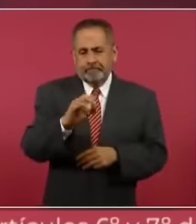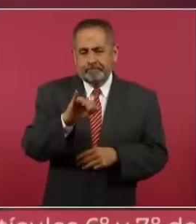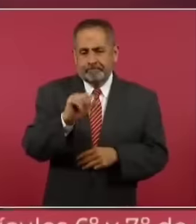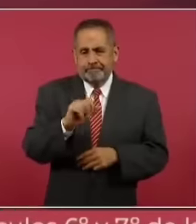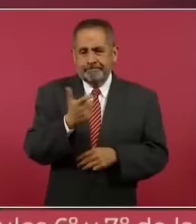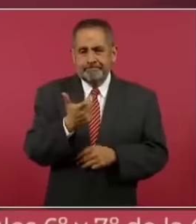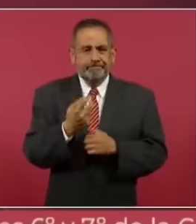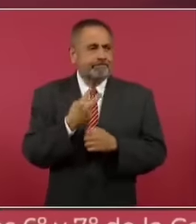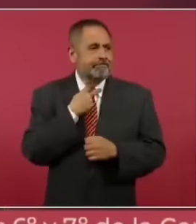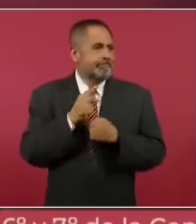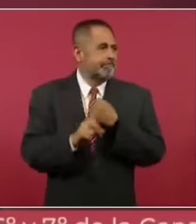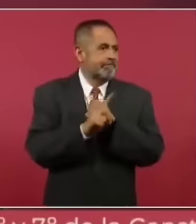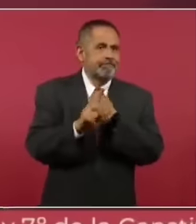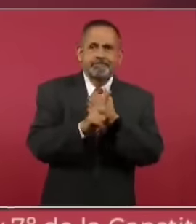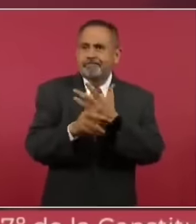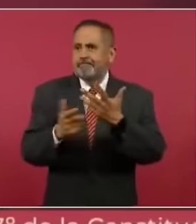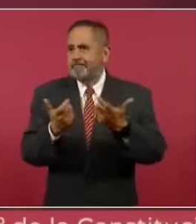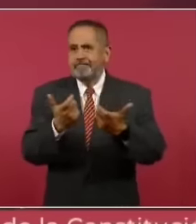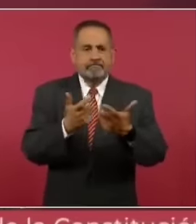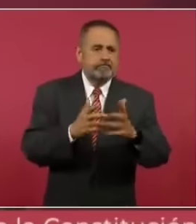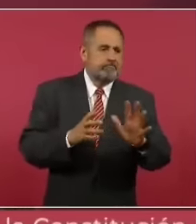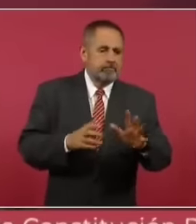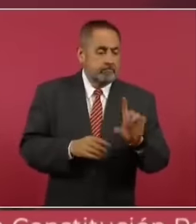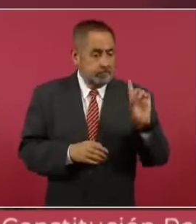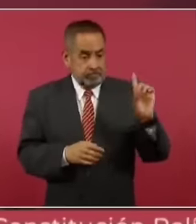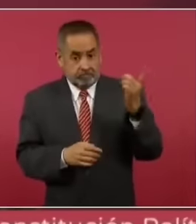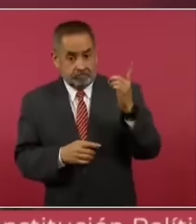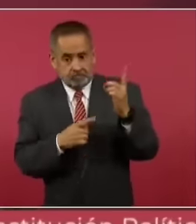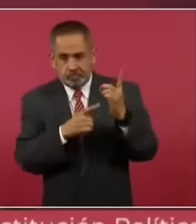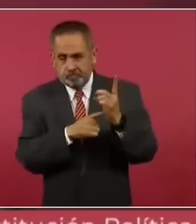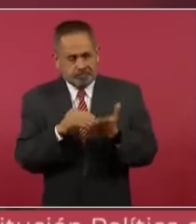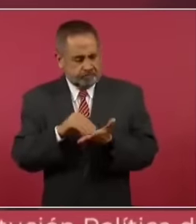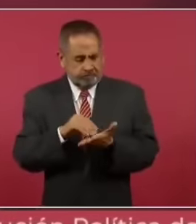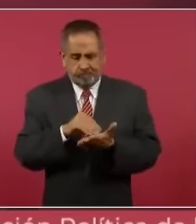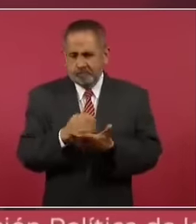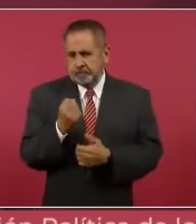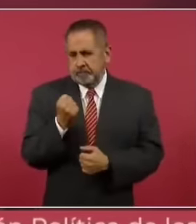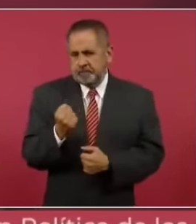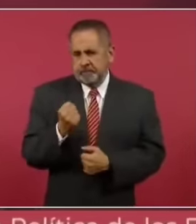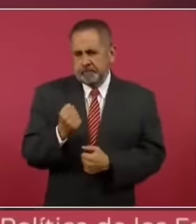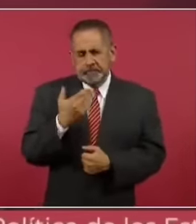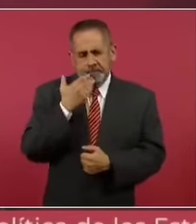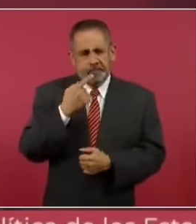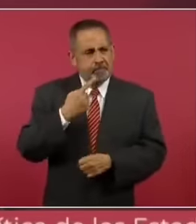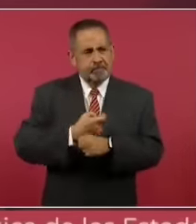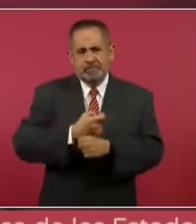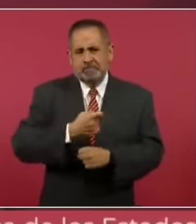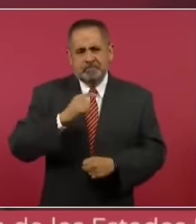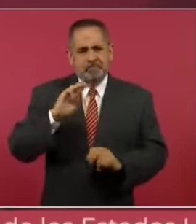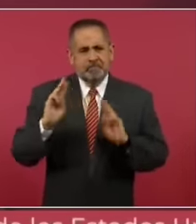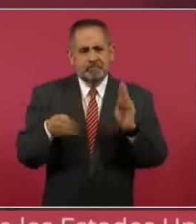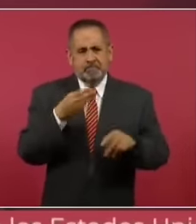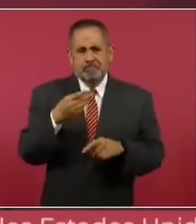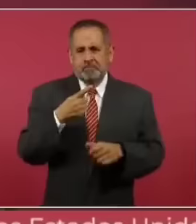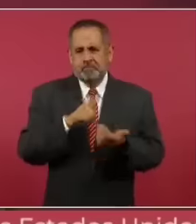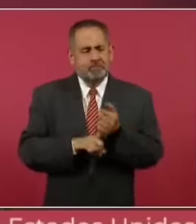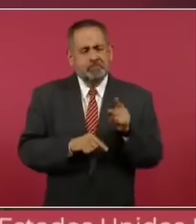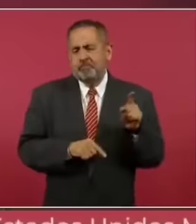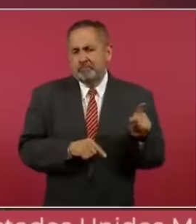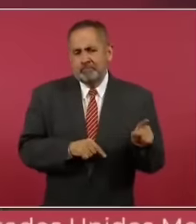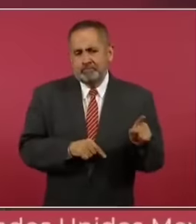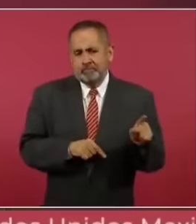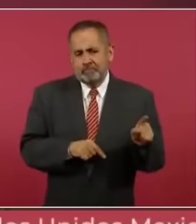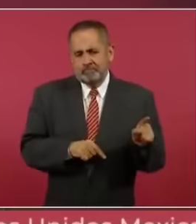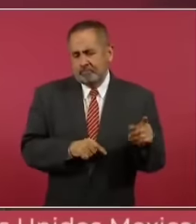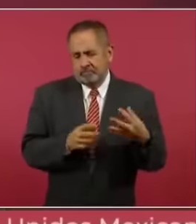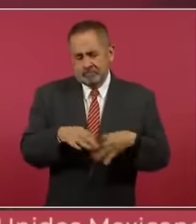el dólar va a seguir siendo la moneda más